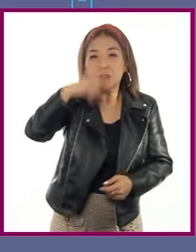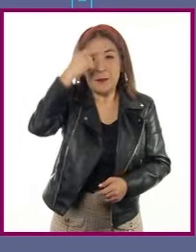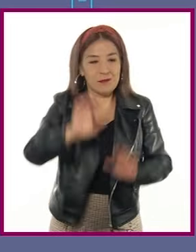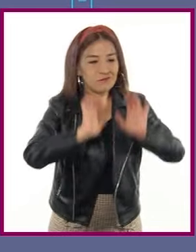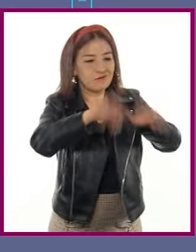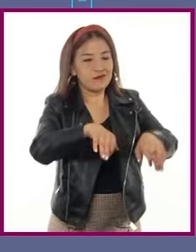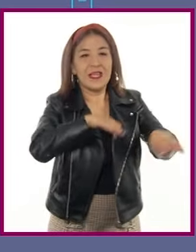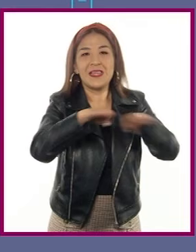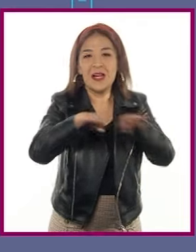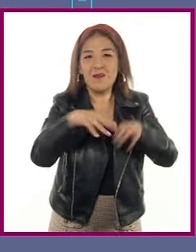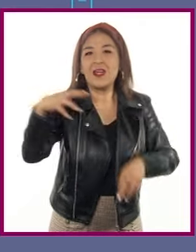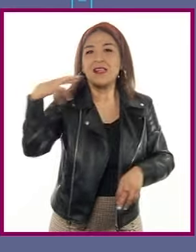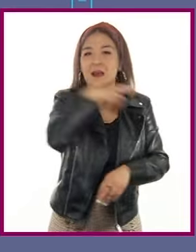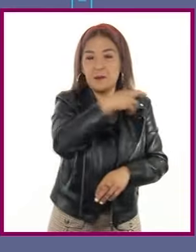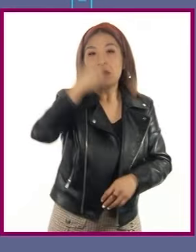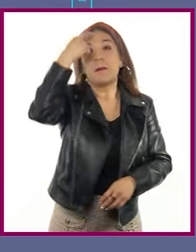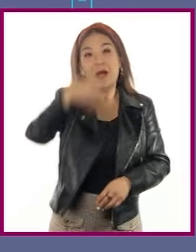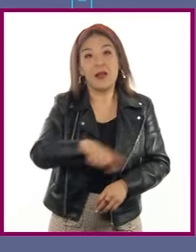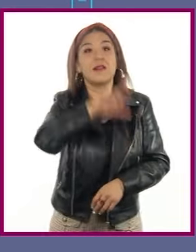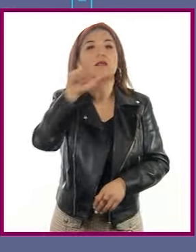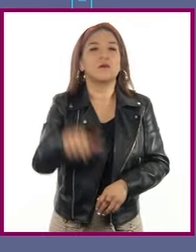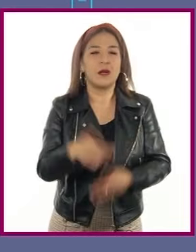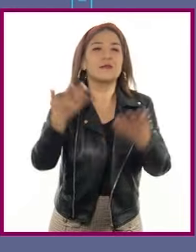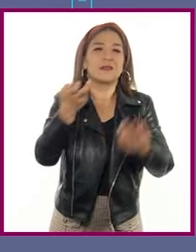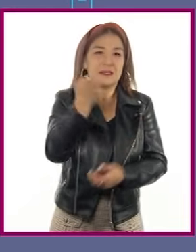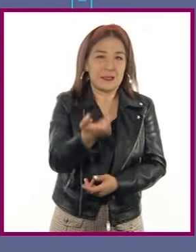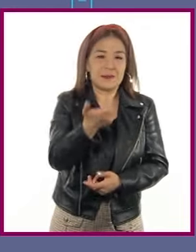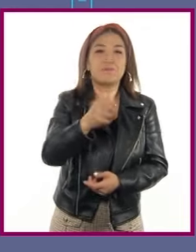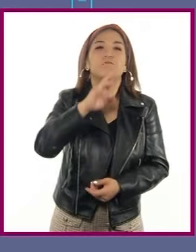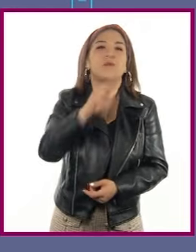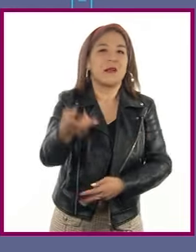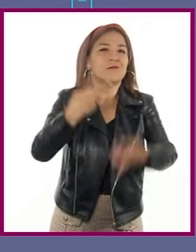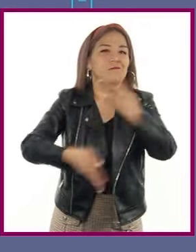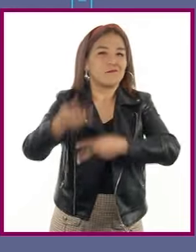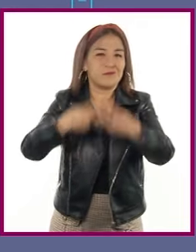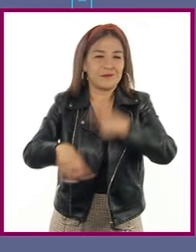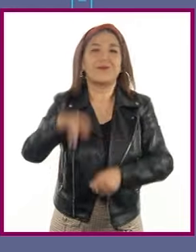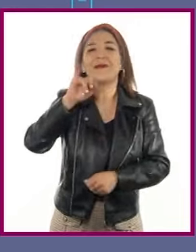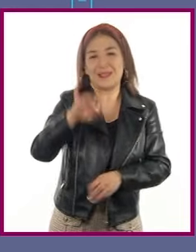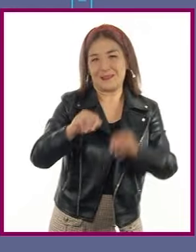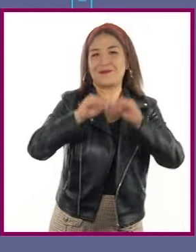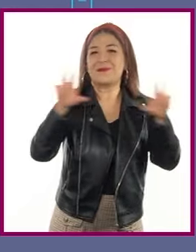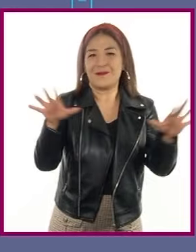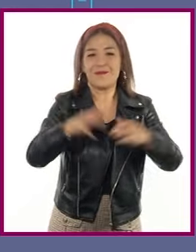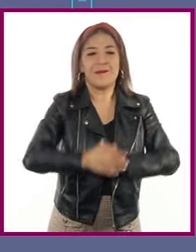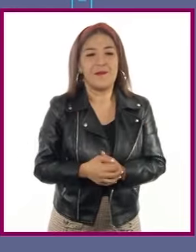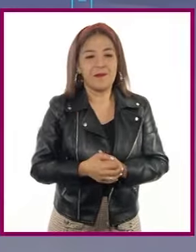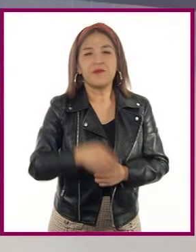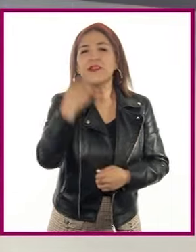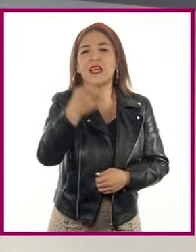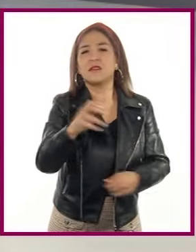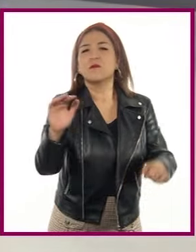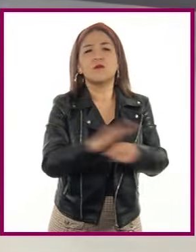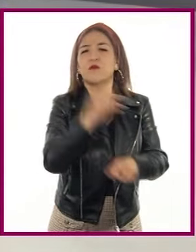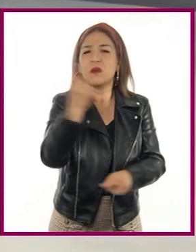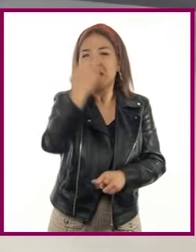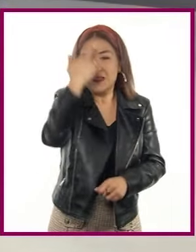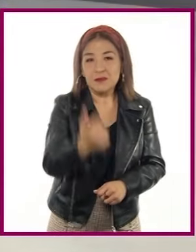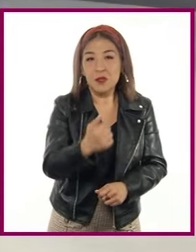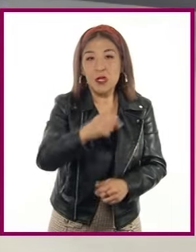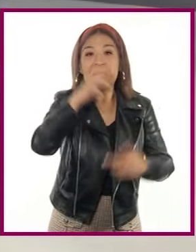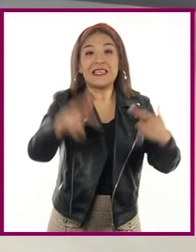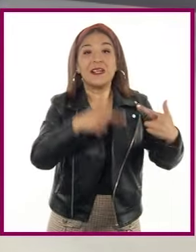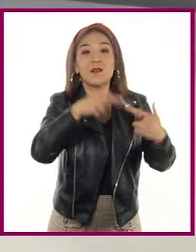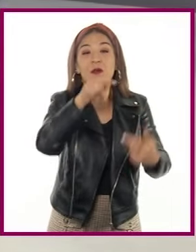empleo, lo cual les permite tener una mejor economía. Claro, Nadia. Esto se da principalmente en las